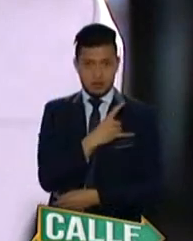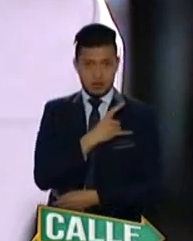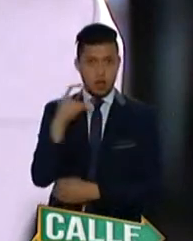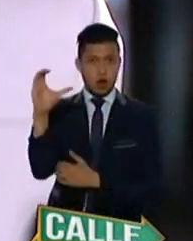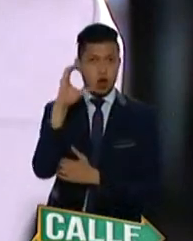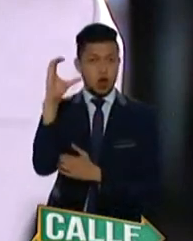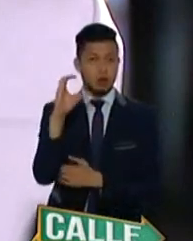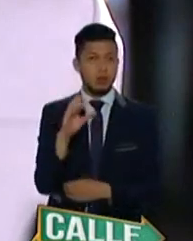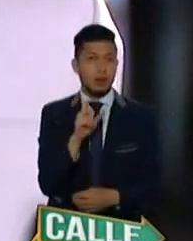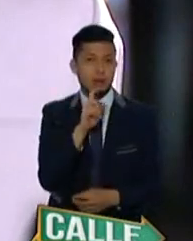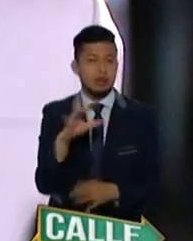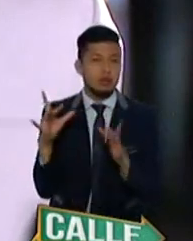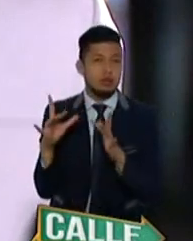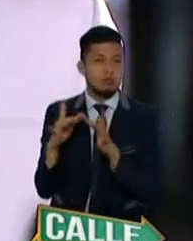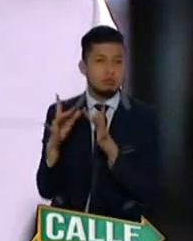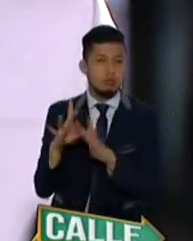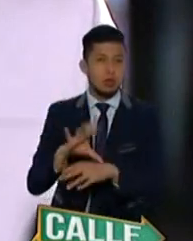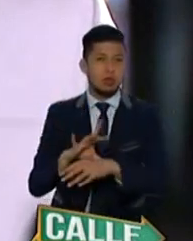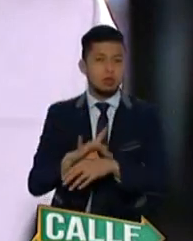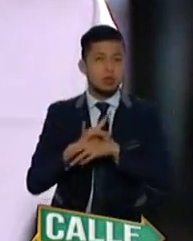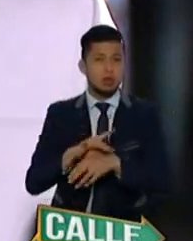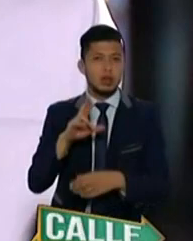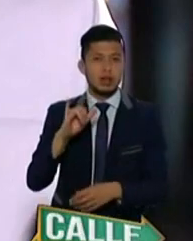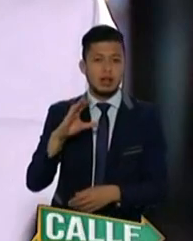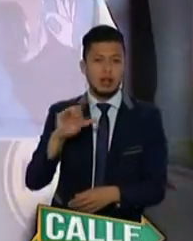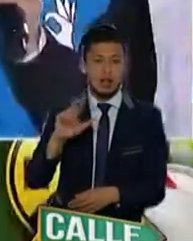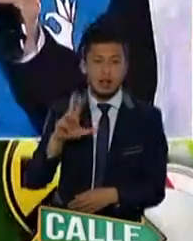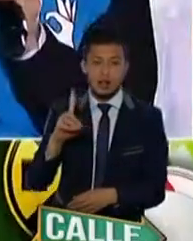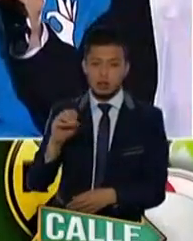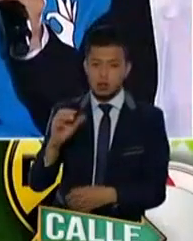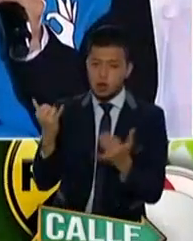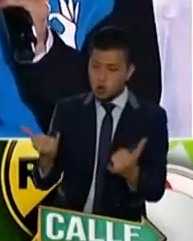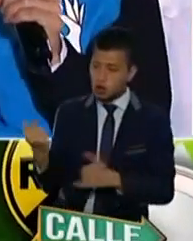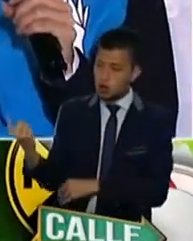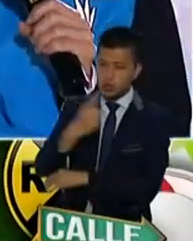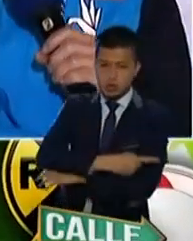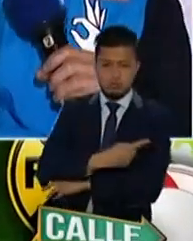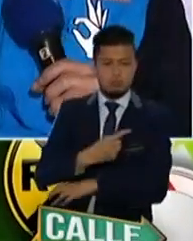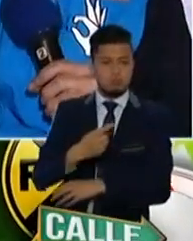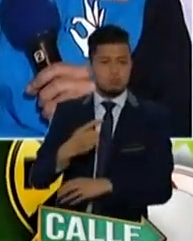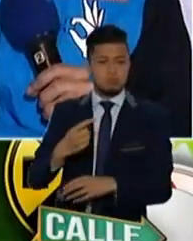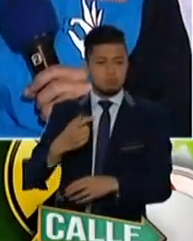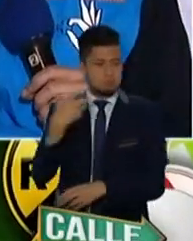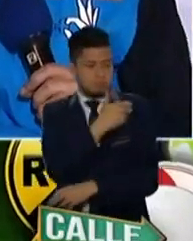nos fue, doctor Ricardo? ¿Cómo nos fue la jornada de vacunación de hoy en la Clínica Colombia?